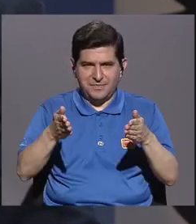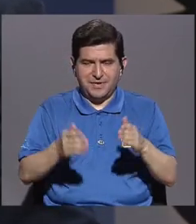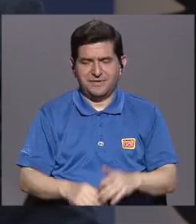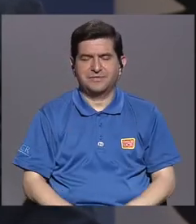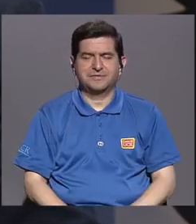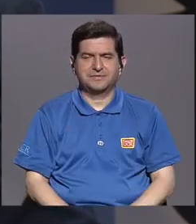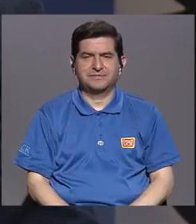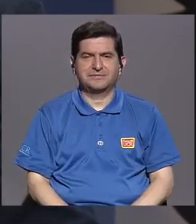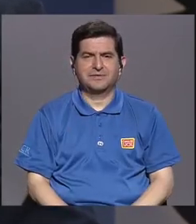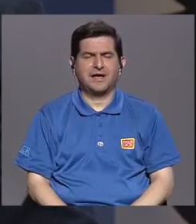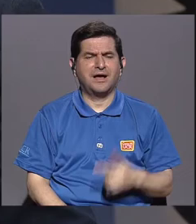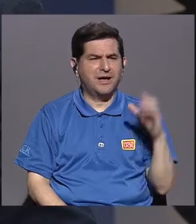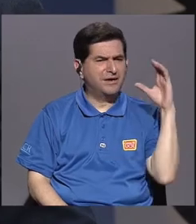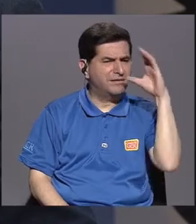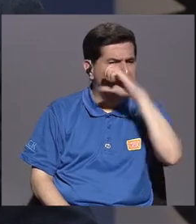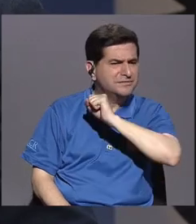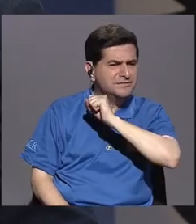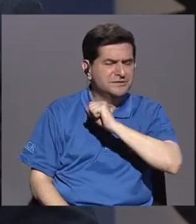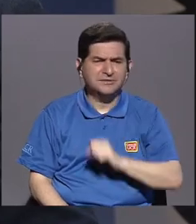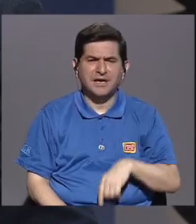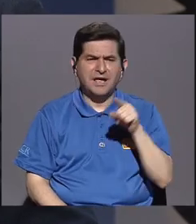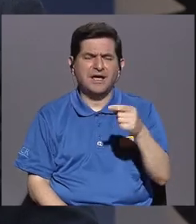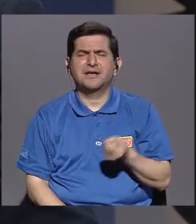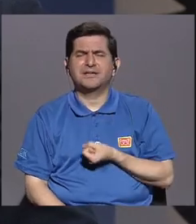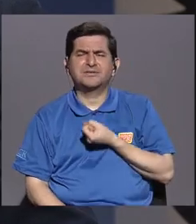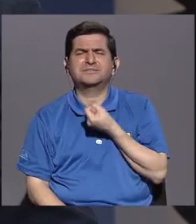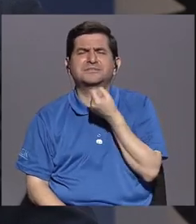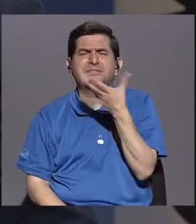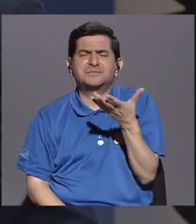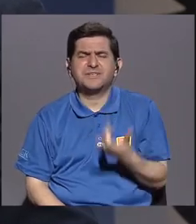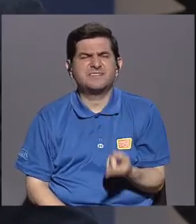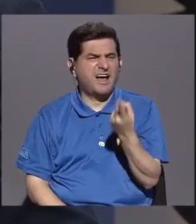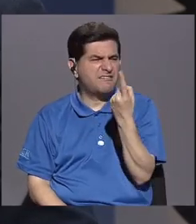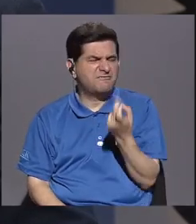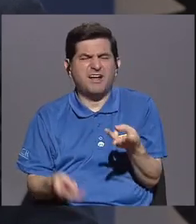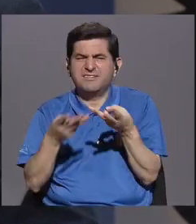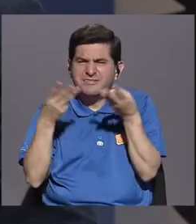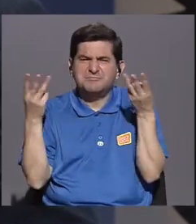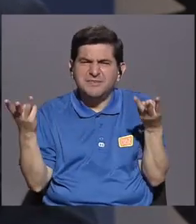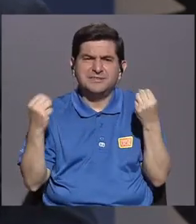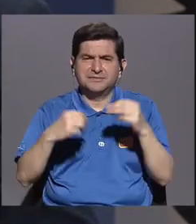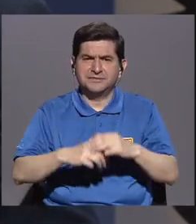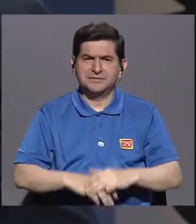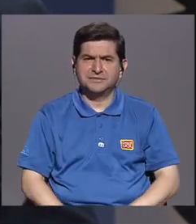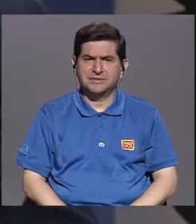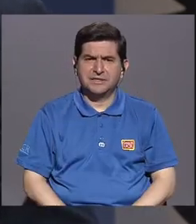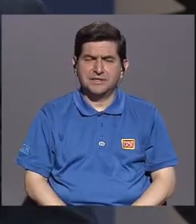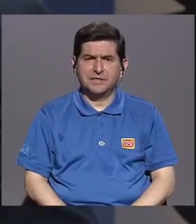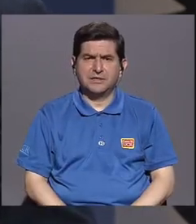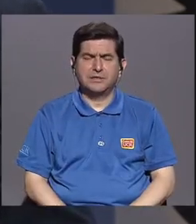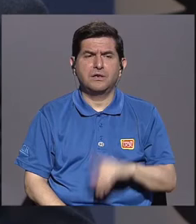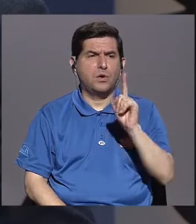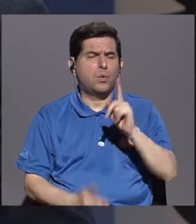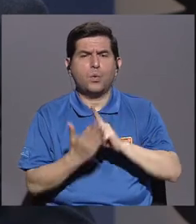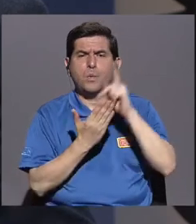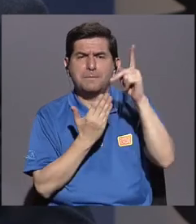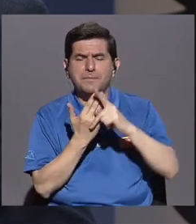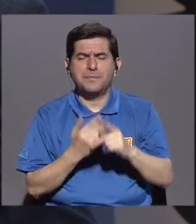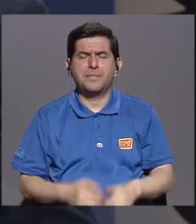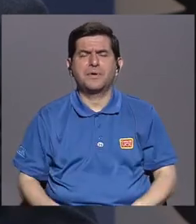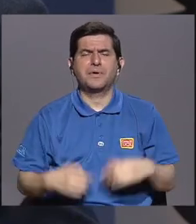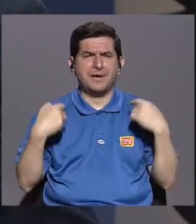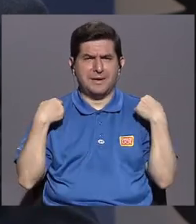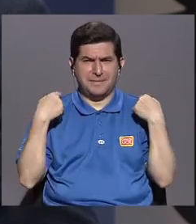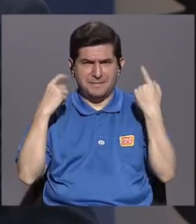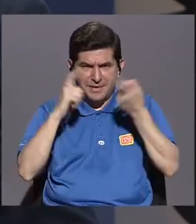escrita, notaba mucho que ellos manifestaban la falta de materiales. Un programa de español que se aprobó